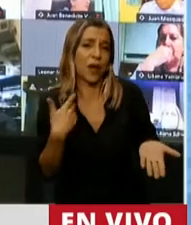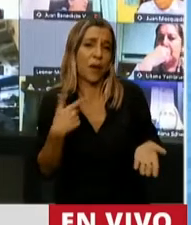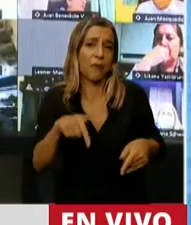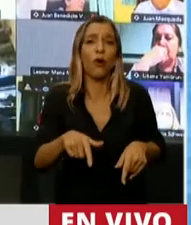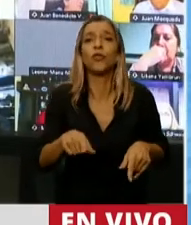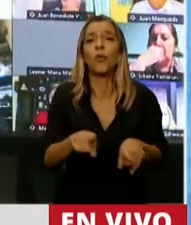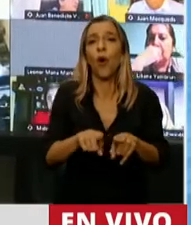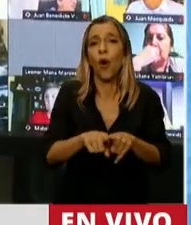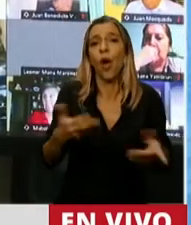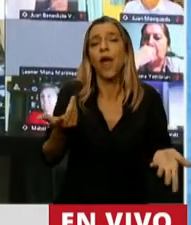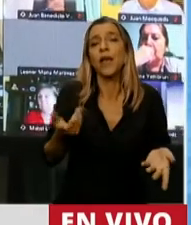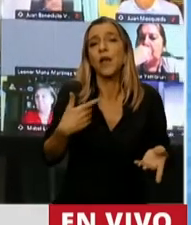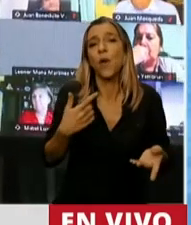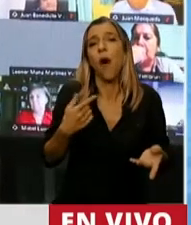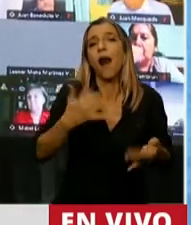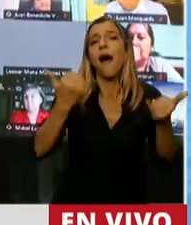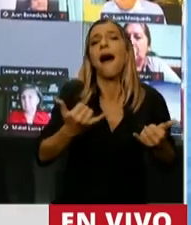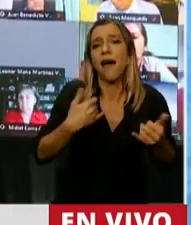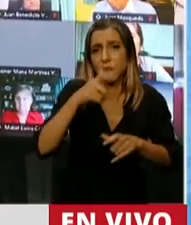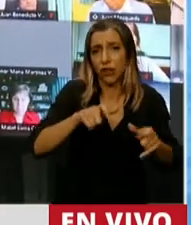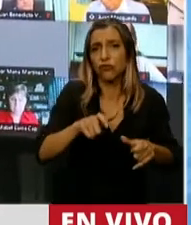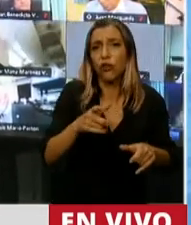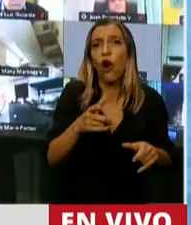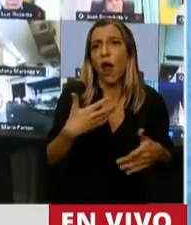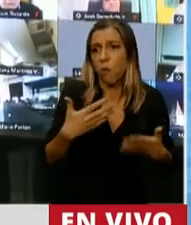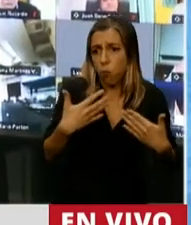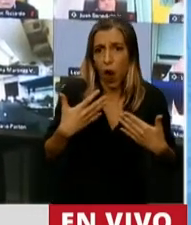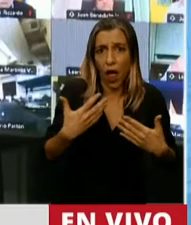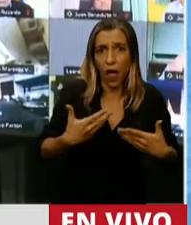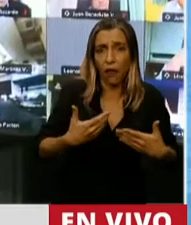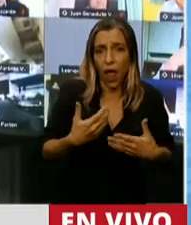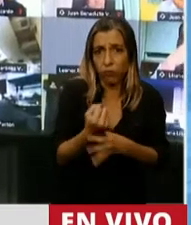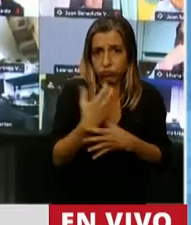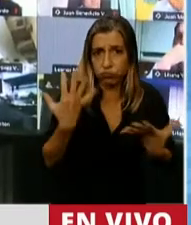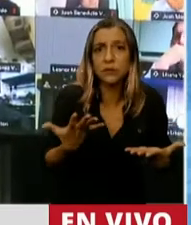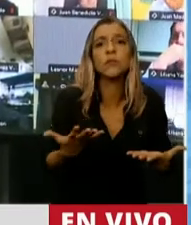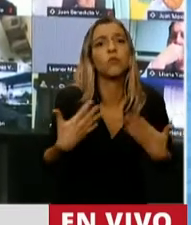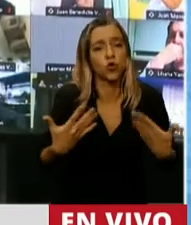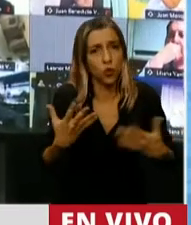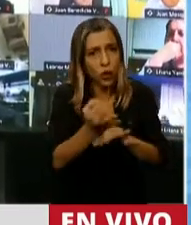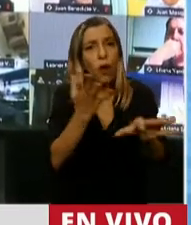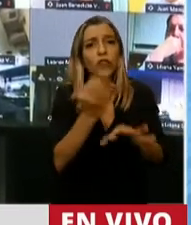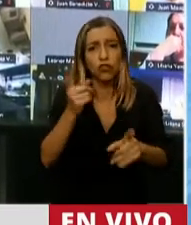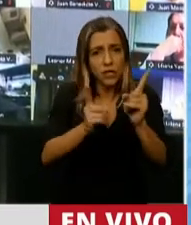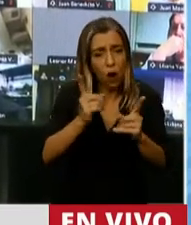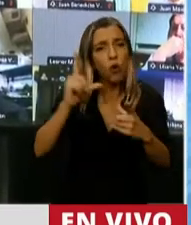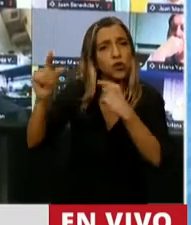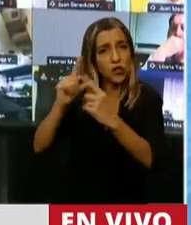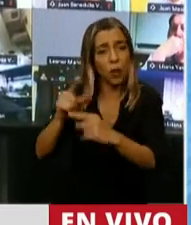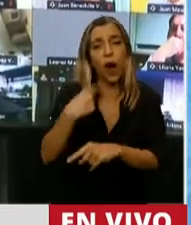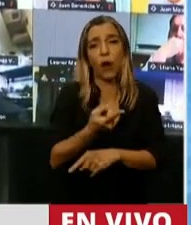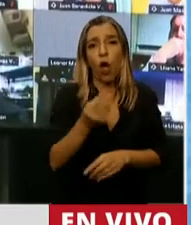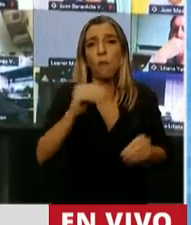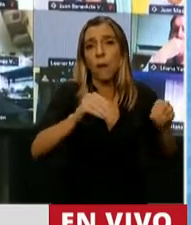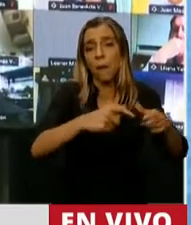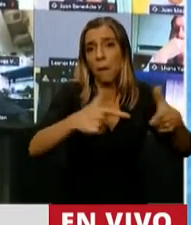año, sin embargo sigue quedando buenos jugadores, tiene un fútbol competitivo. Bueno, Argentina tiene muy buenos profesionales para reemplazar a los que se van. Es preocupante. No